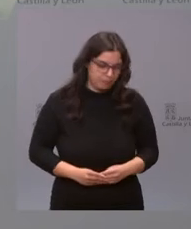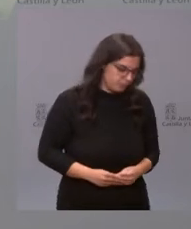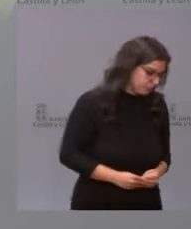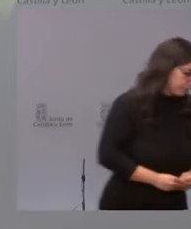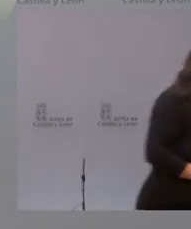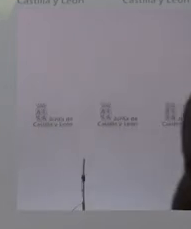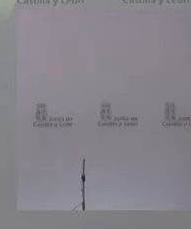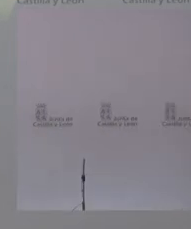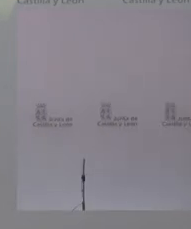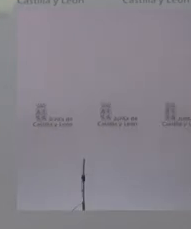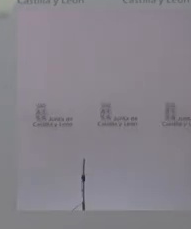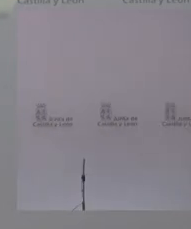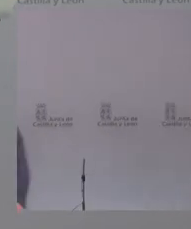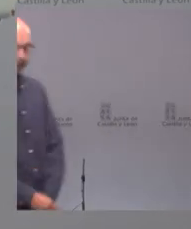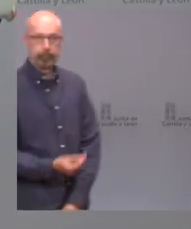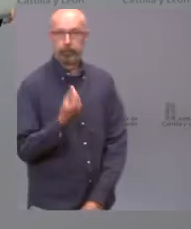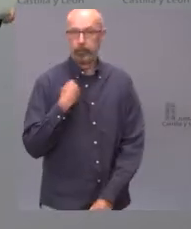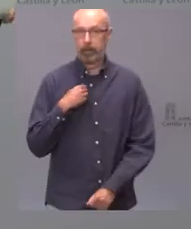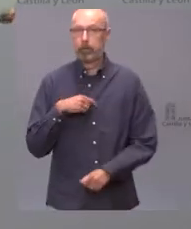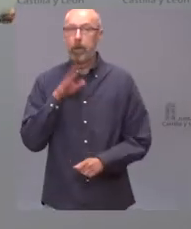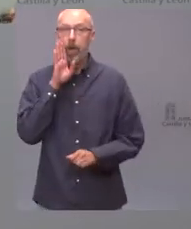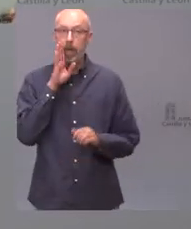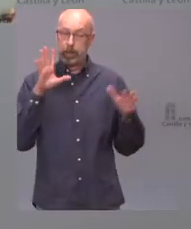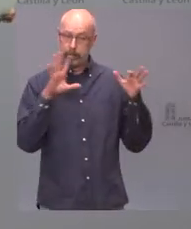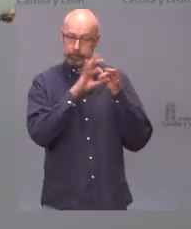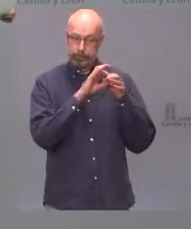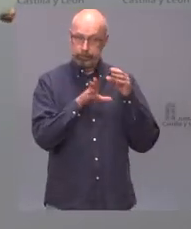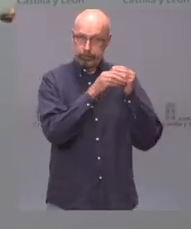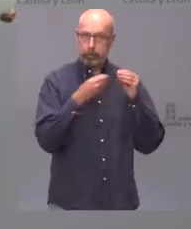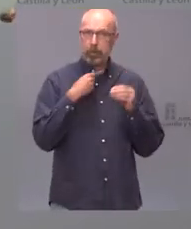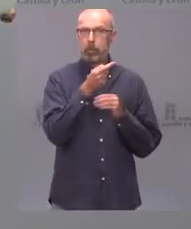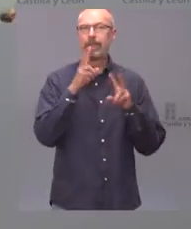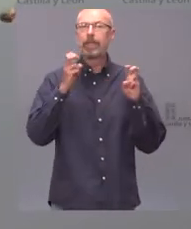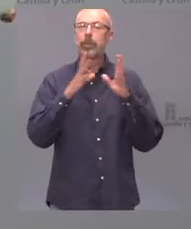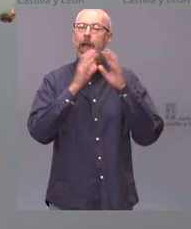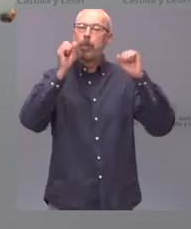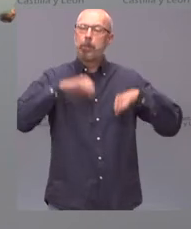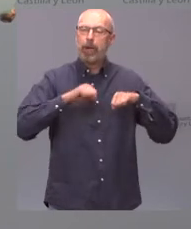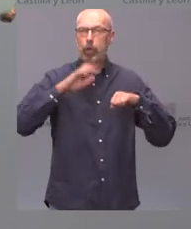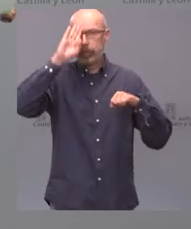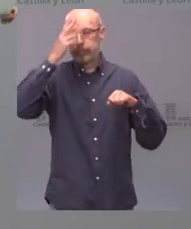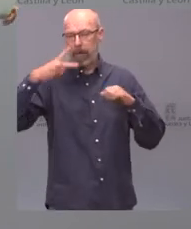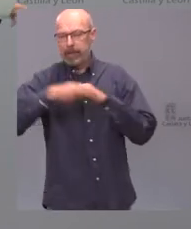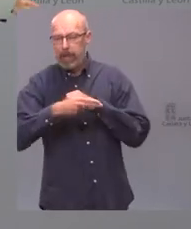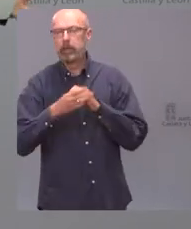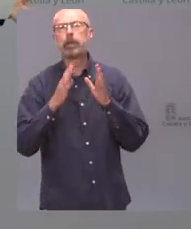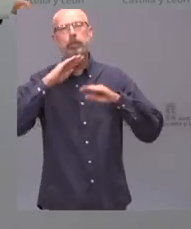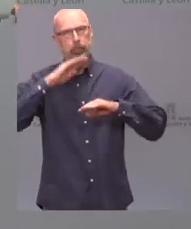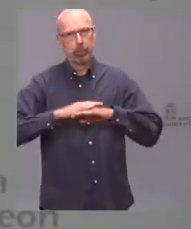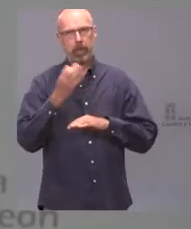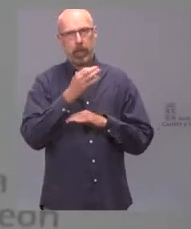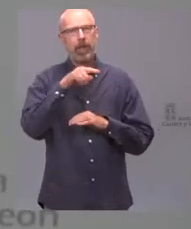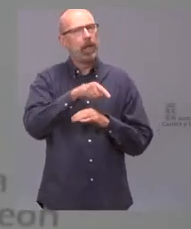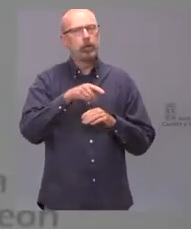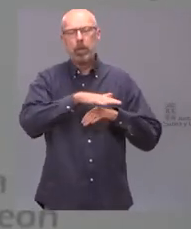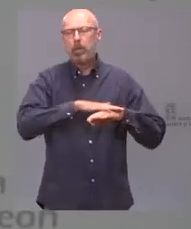empezando por el final estoy totalmente de acuerdo en que el pacto antitransfugismo se tiene que aplicar es una cuestión básica de